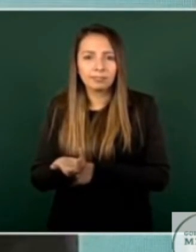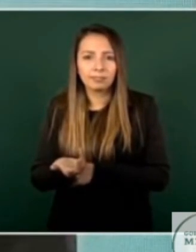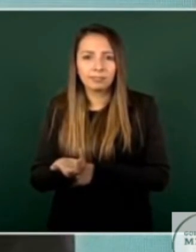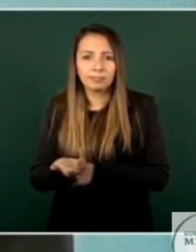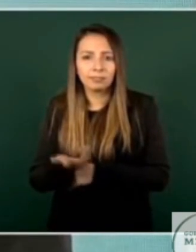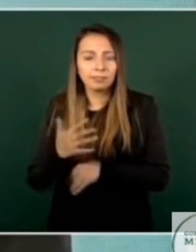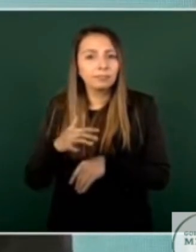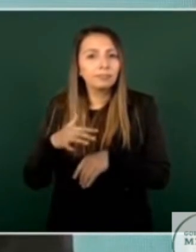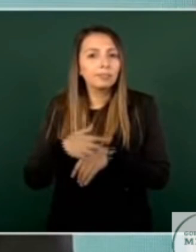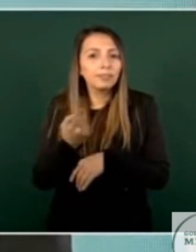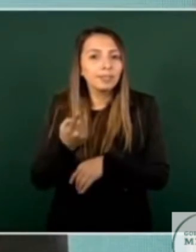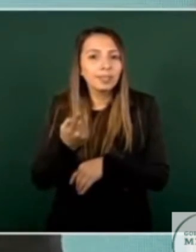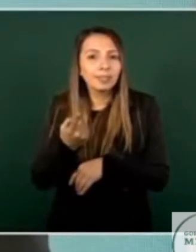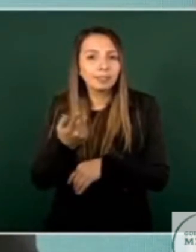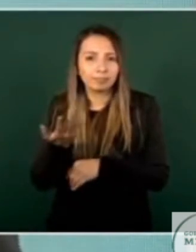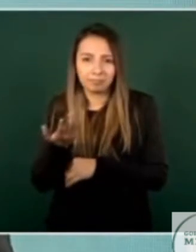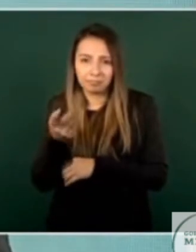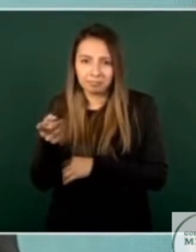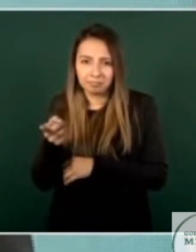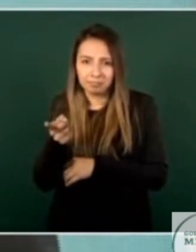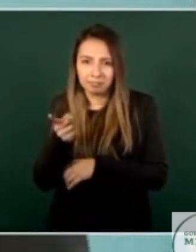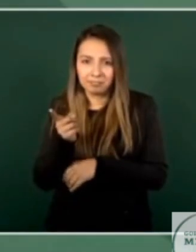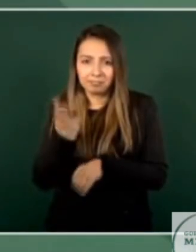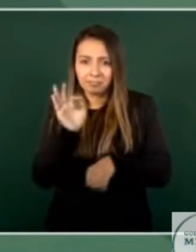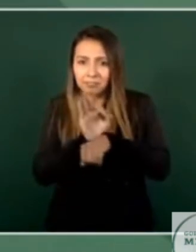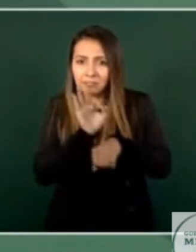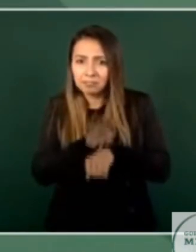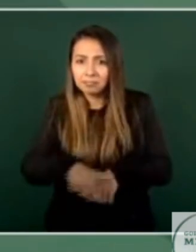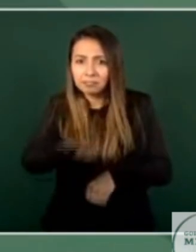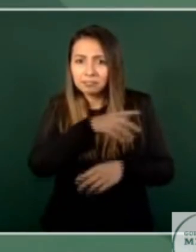porque no defienden al pueblo